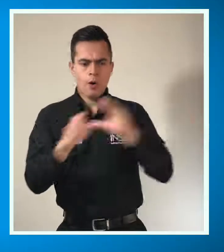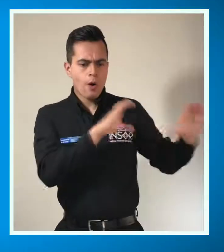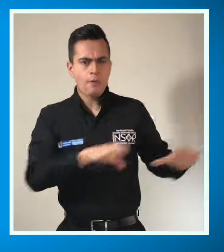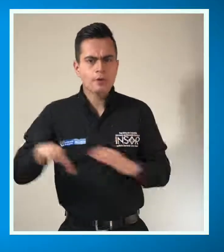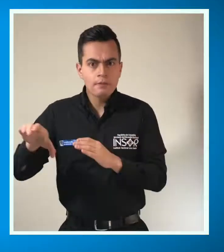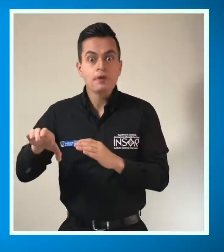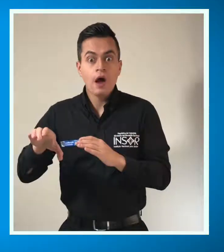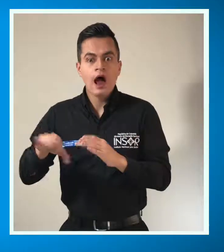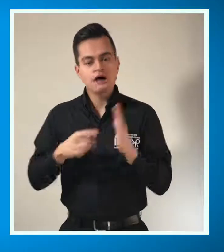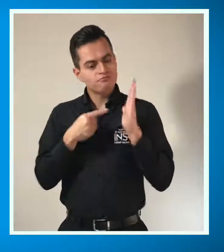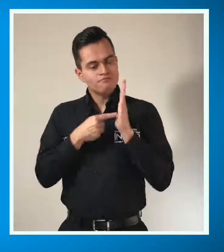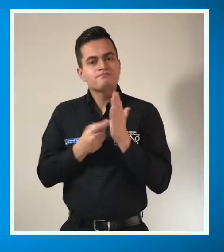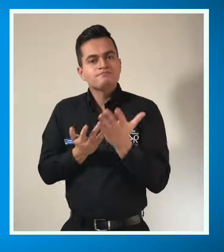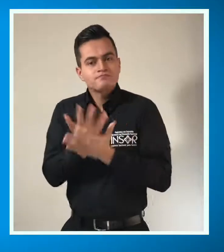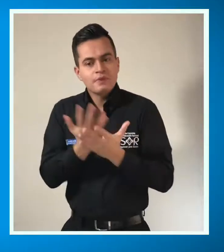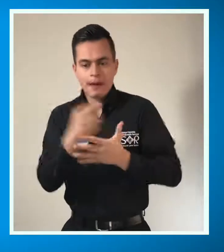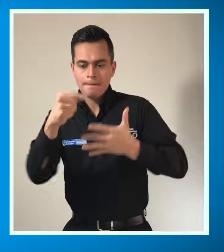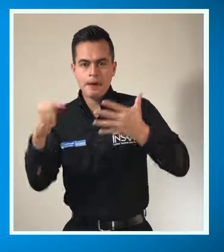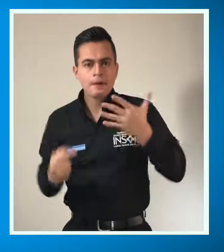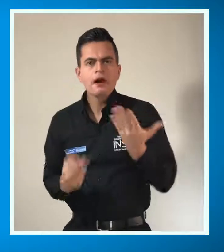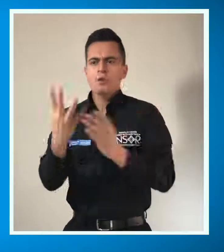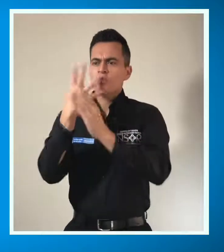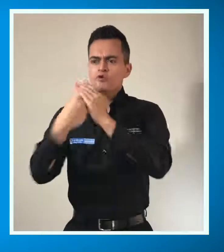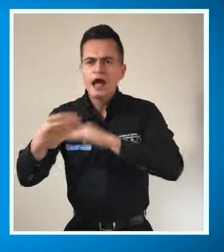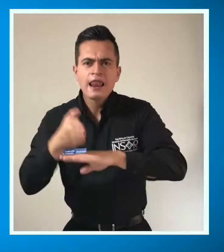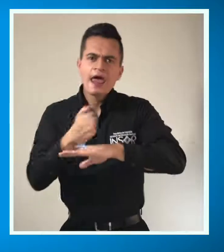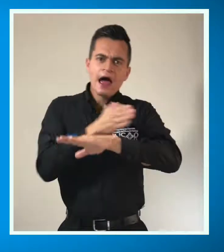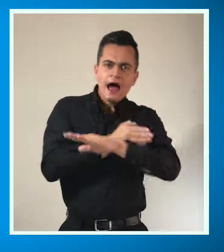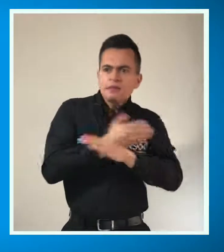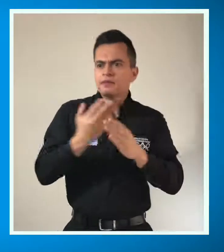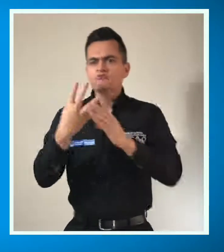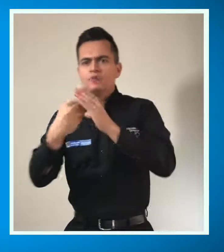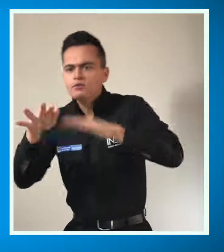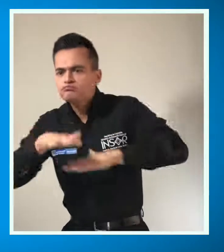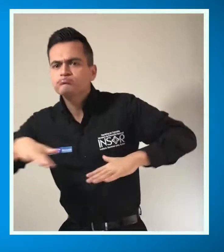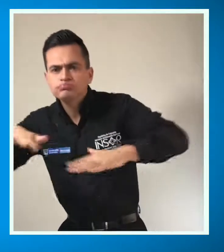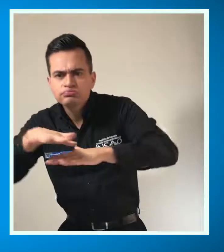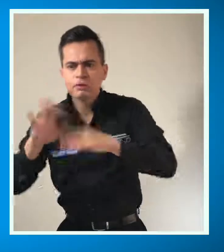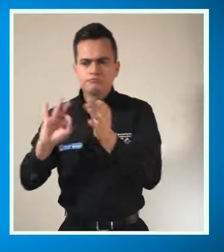Que plantea recomendaciones para el antes, durante y después de las salidas.